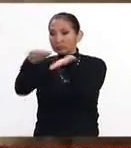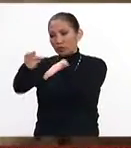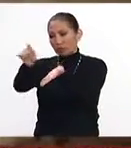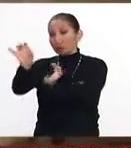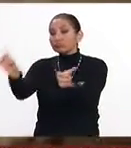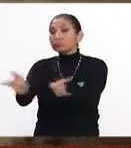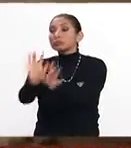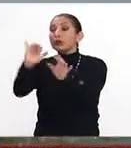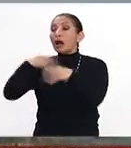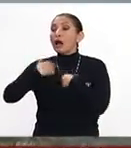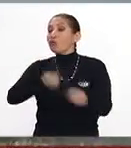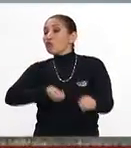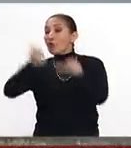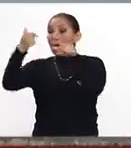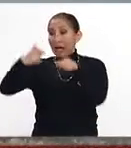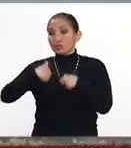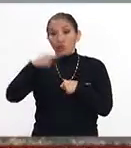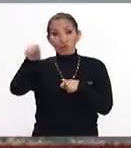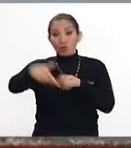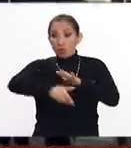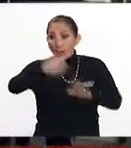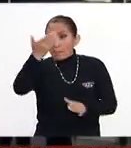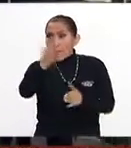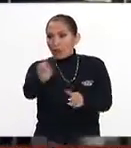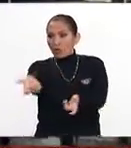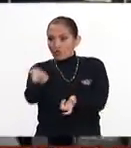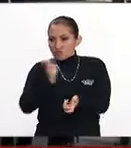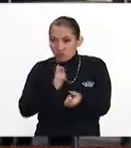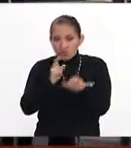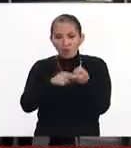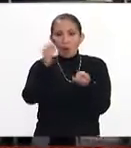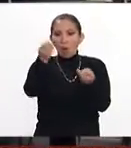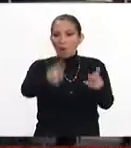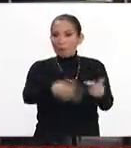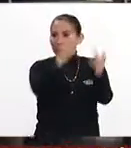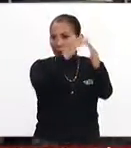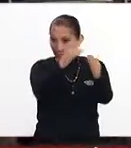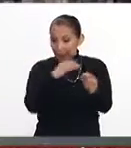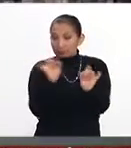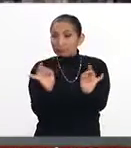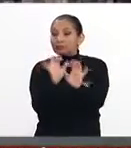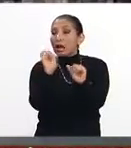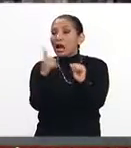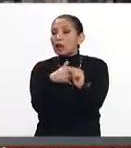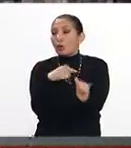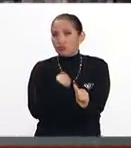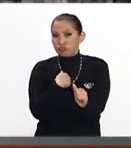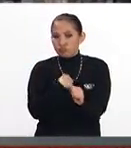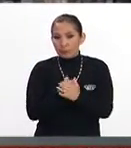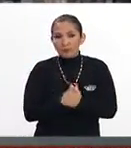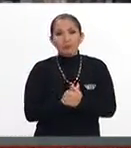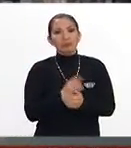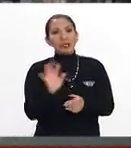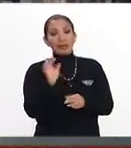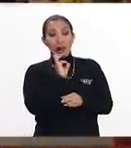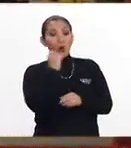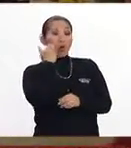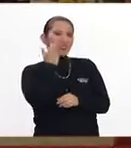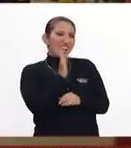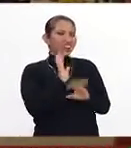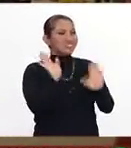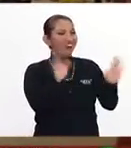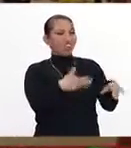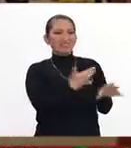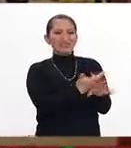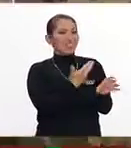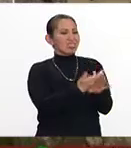saque su dinero del banco, que los pueda enviar a México, por ejemplo, ¿no? Ahora, si ya se quieren regresar o si